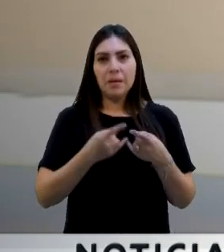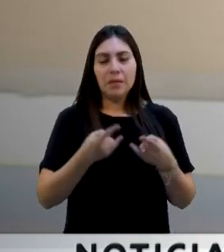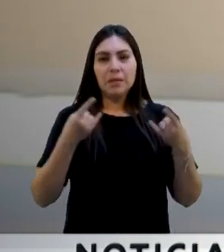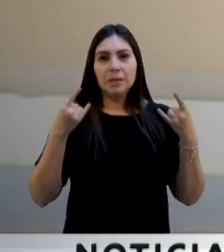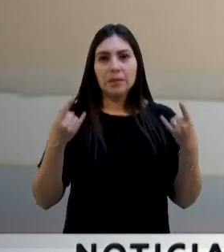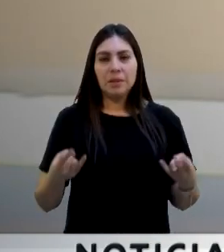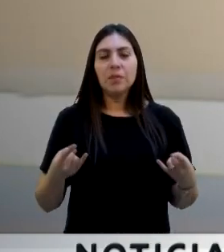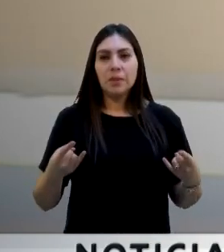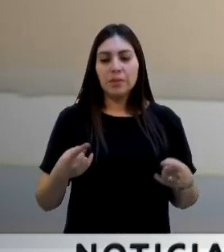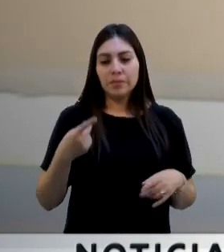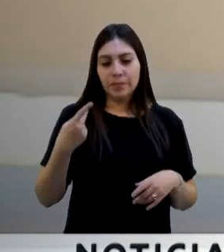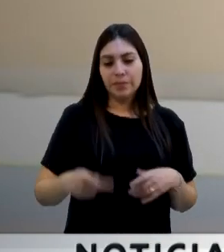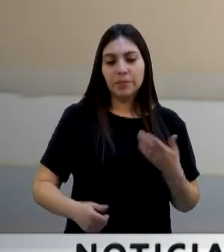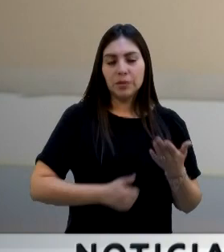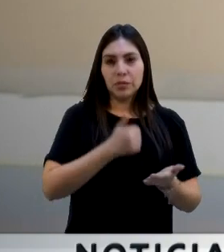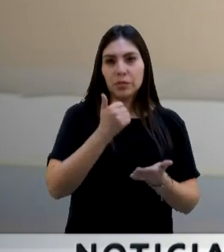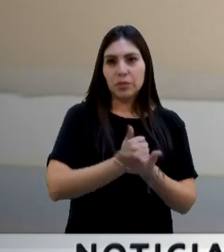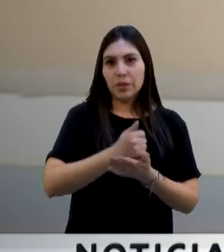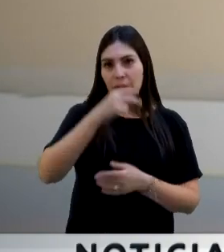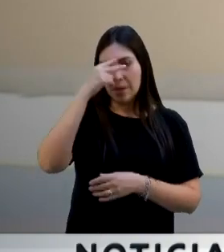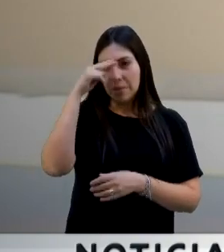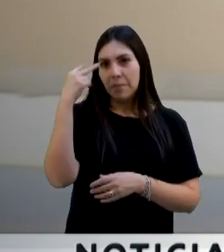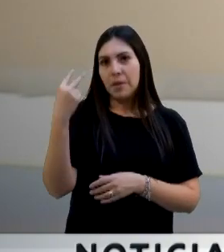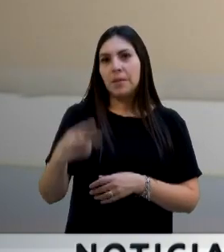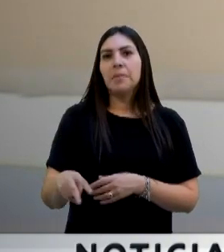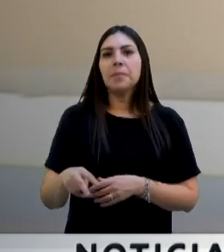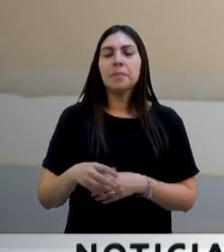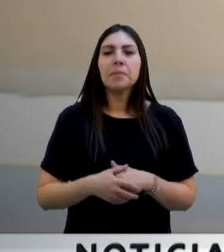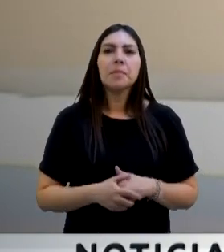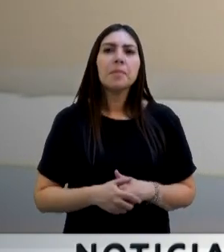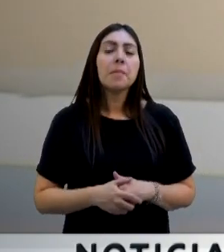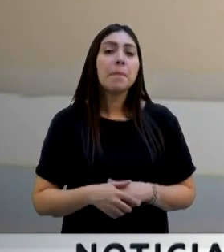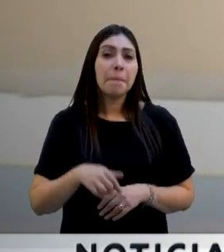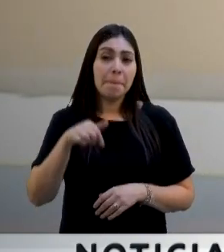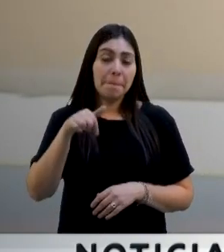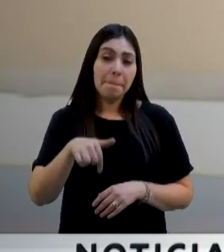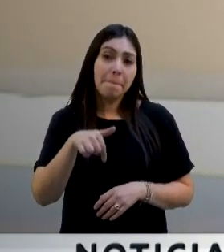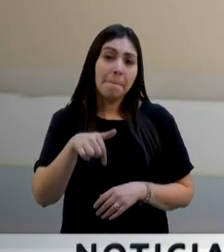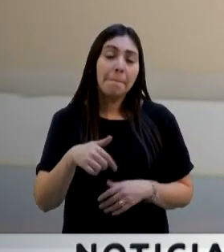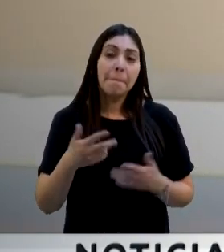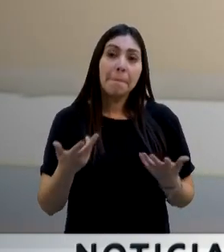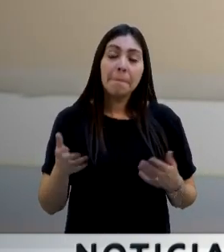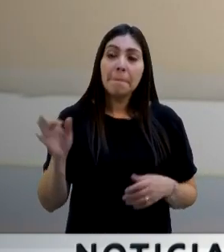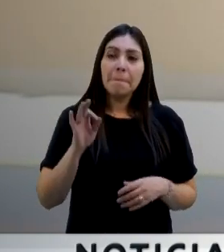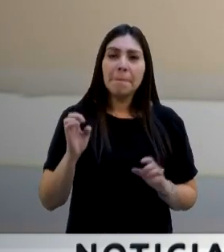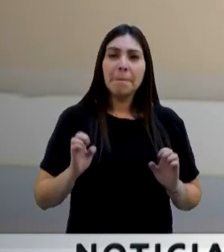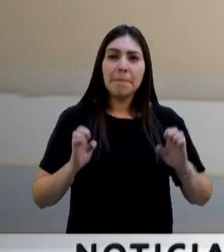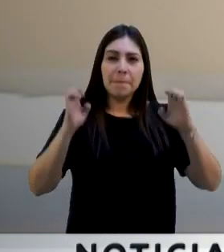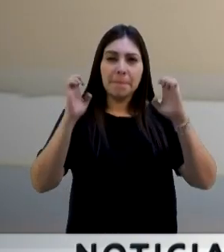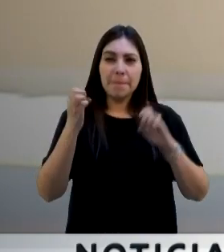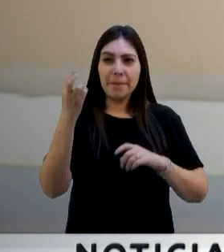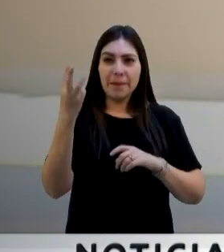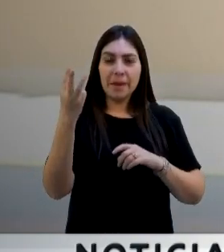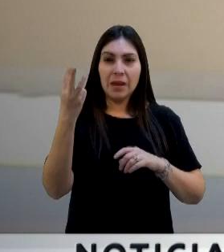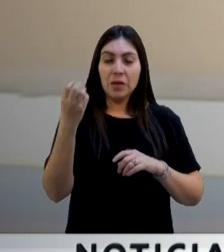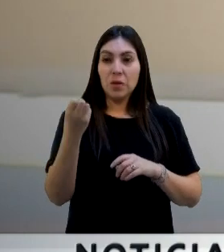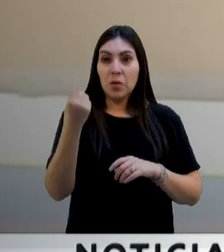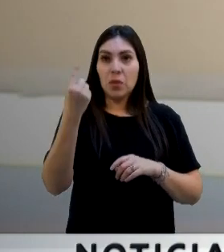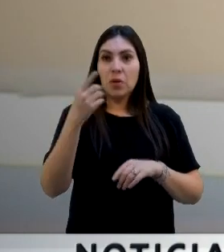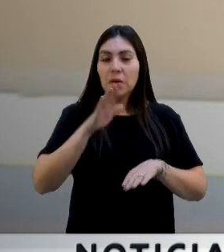la Ciudad de México. ¿Acaso sea uno de los tres edificios más antiguos de